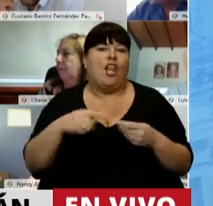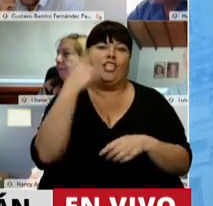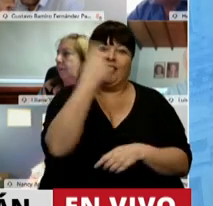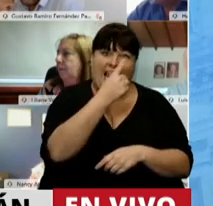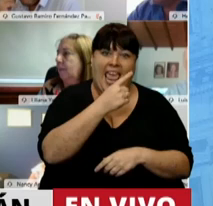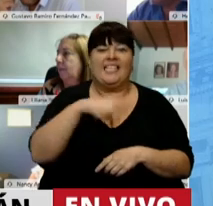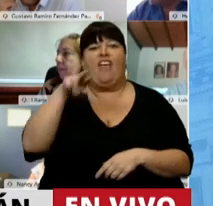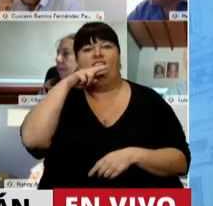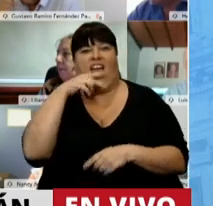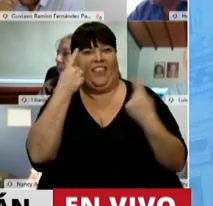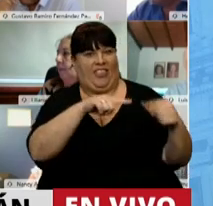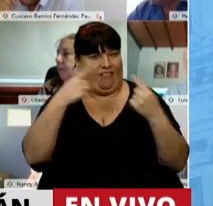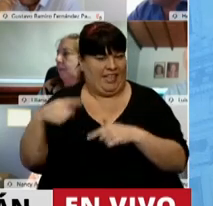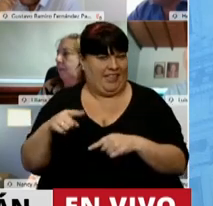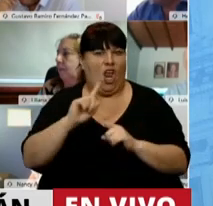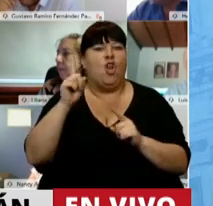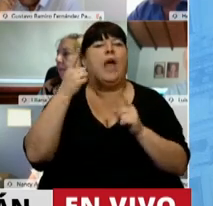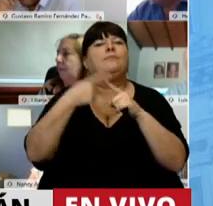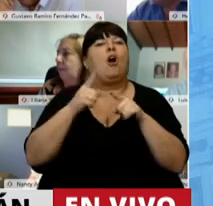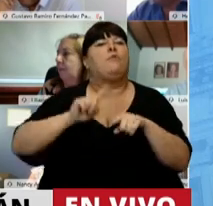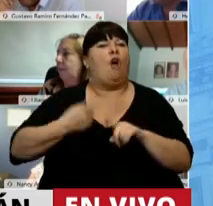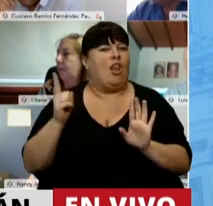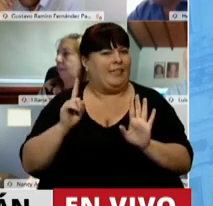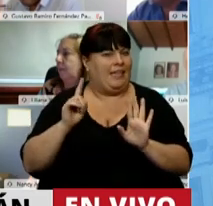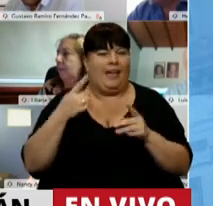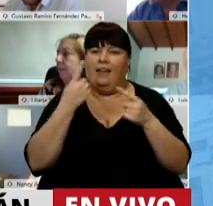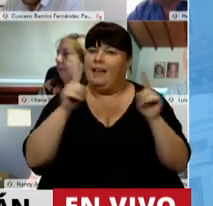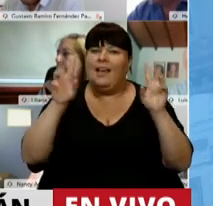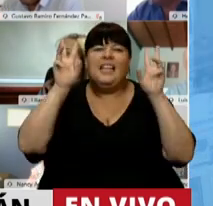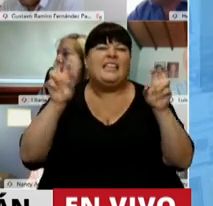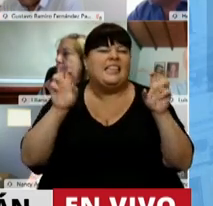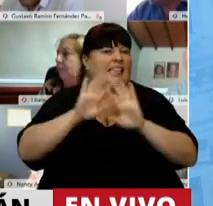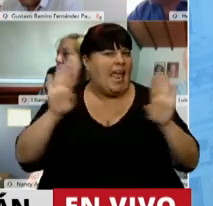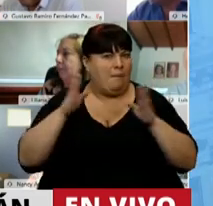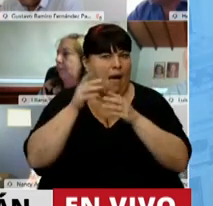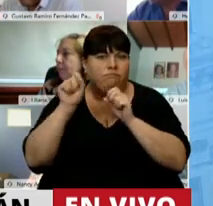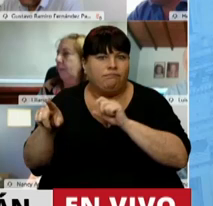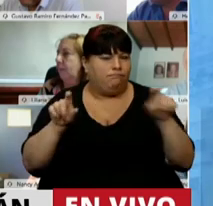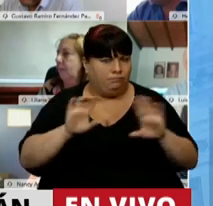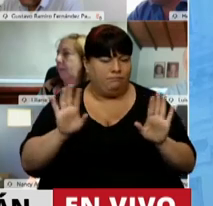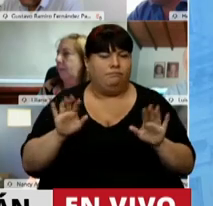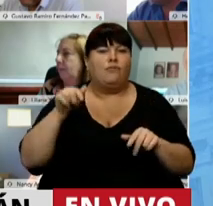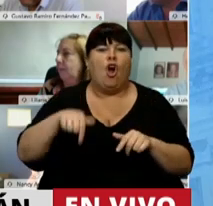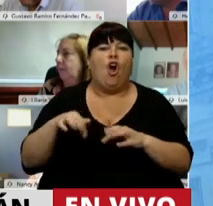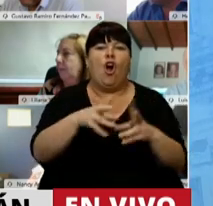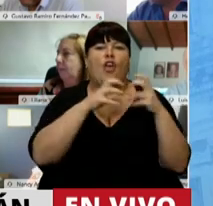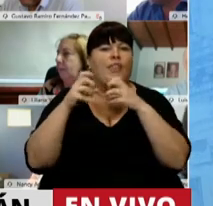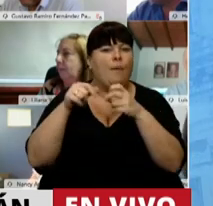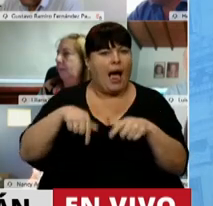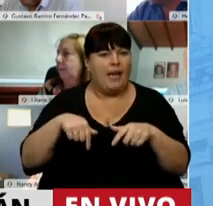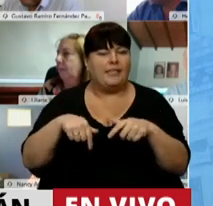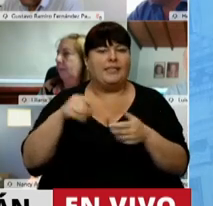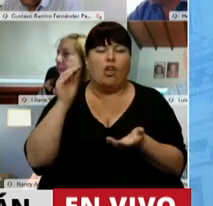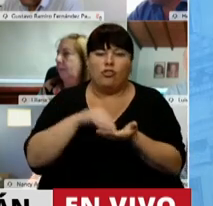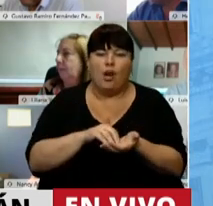celestes y los verdes y no banderas políticas. Es absolutamente un tema transversal. Hoy lo que estamos discutiendo nuevamente,